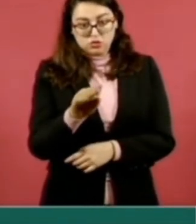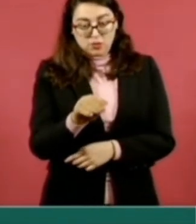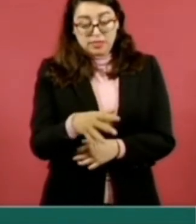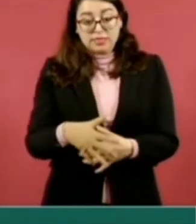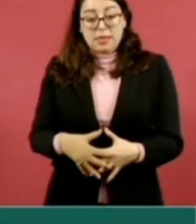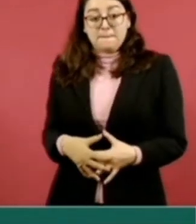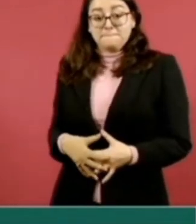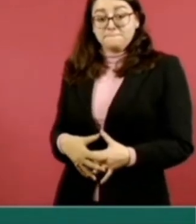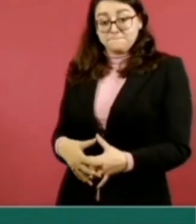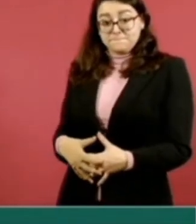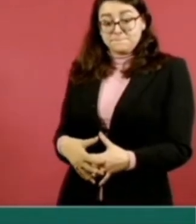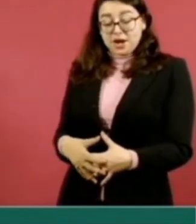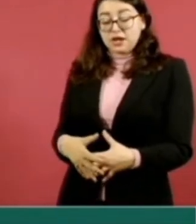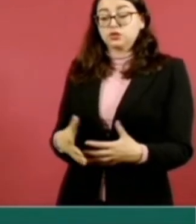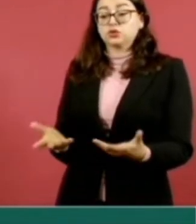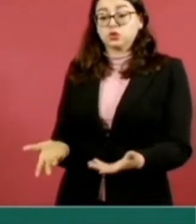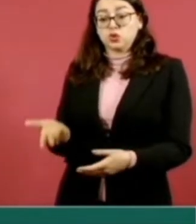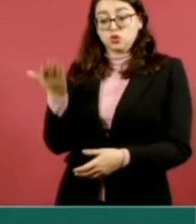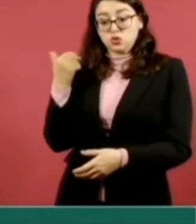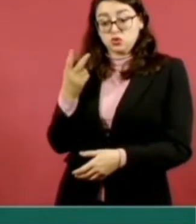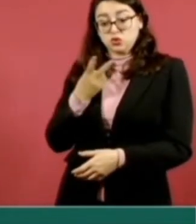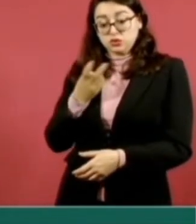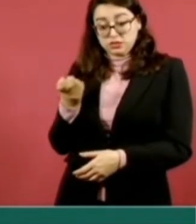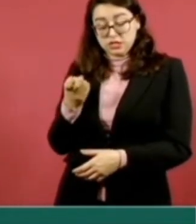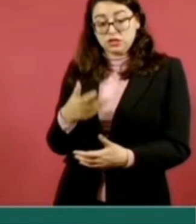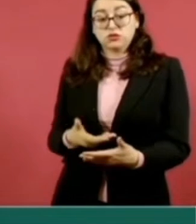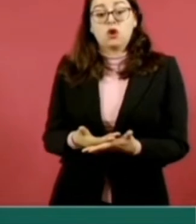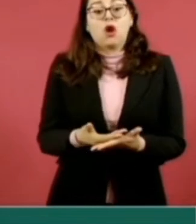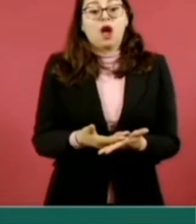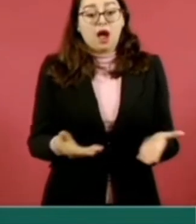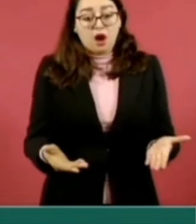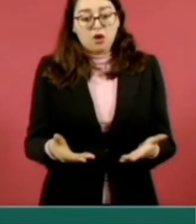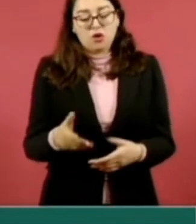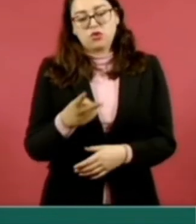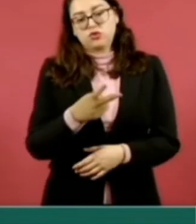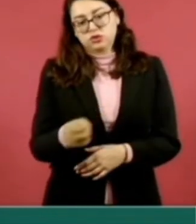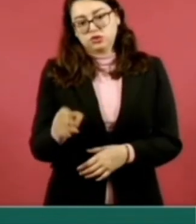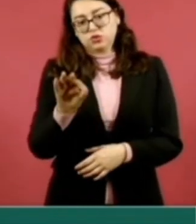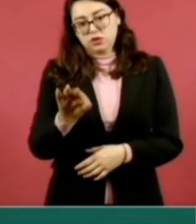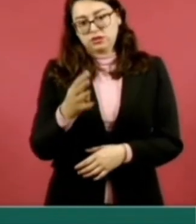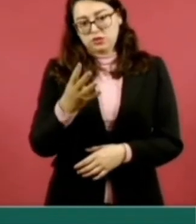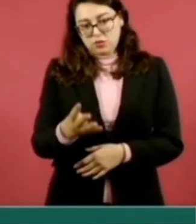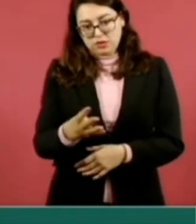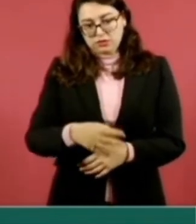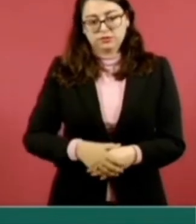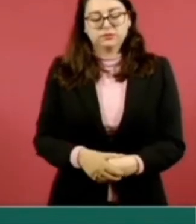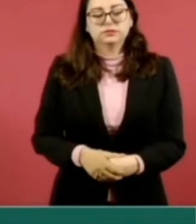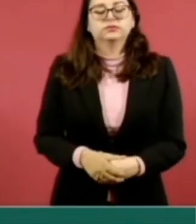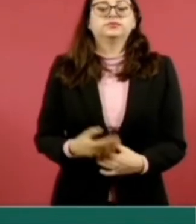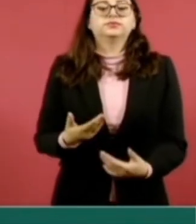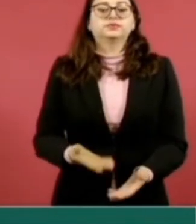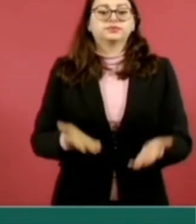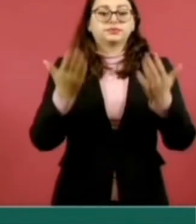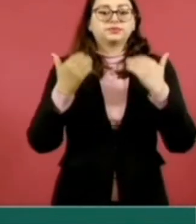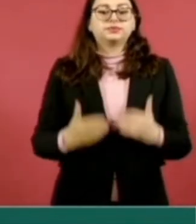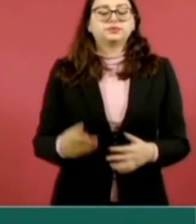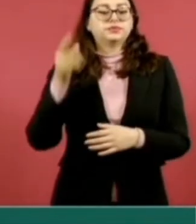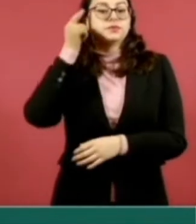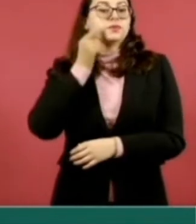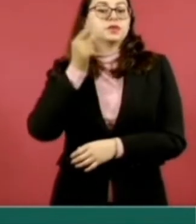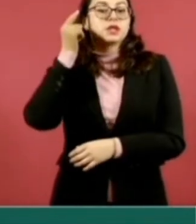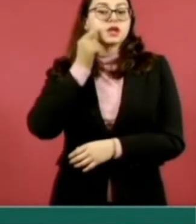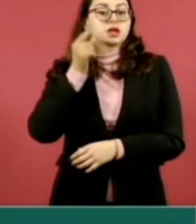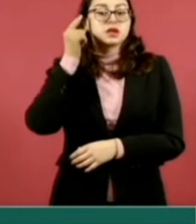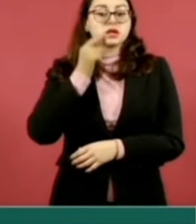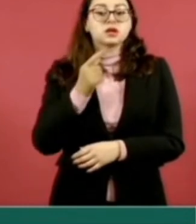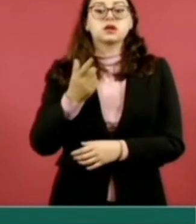incremento del 9 por ciento, pasando de 224 a 244. En el estado de Guerrero, donde